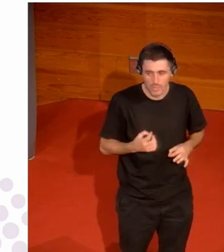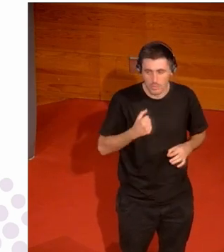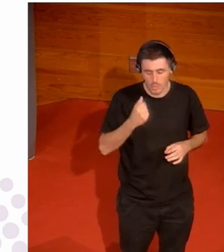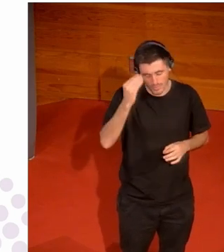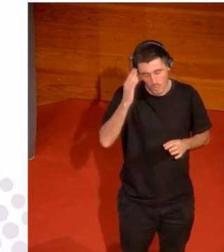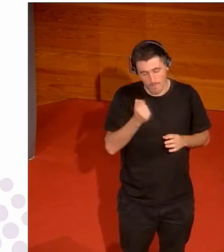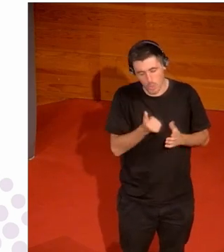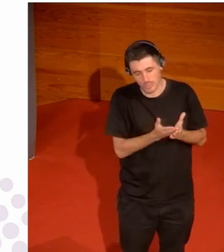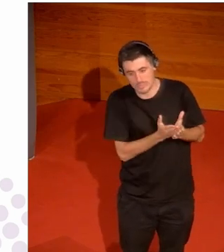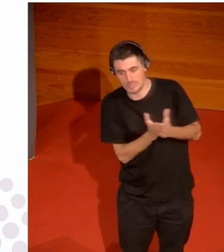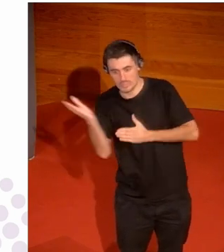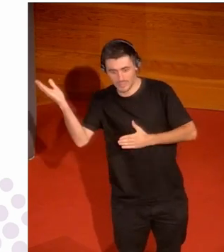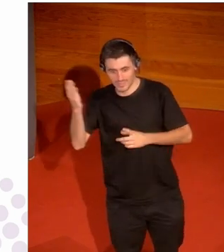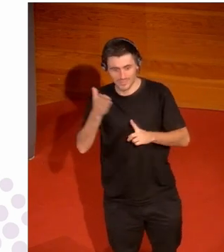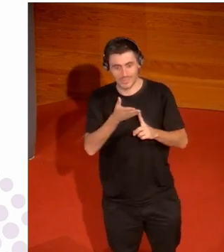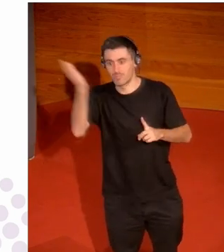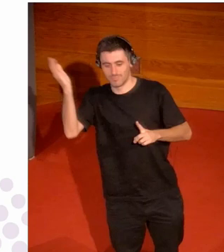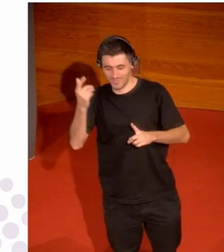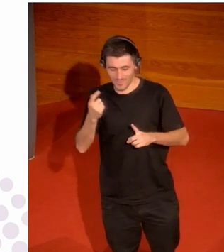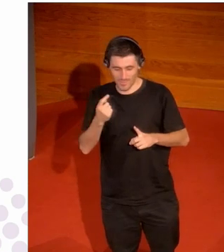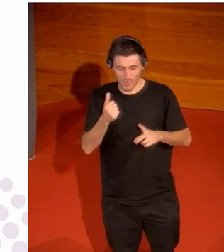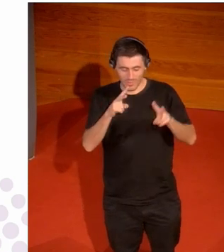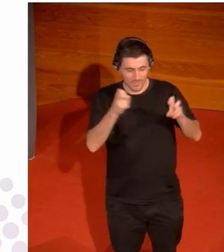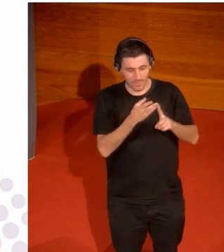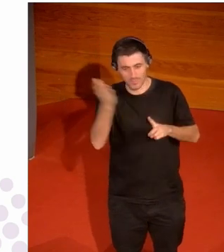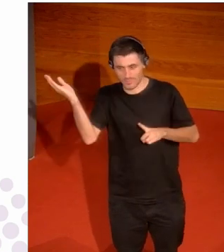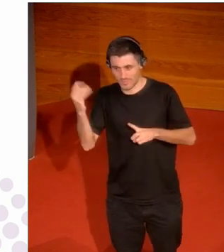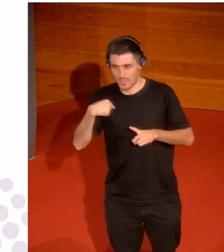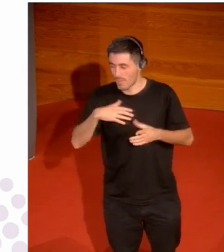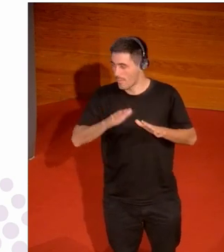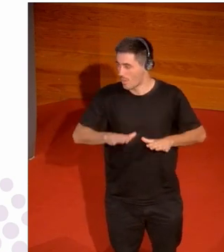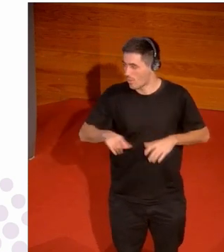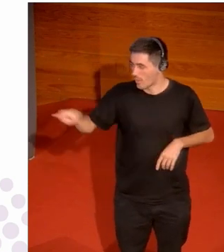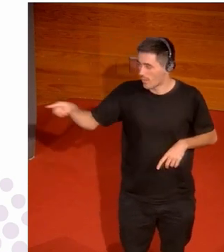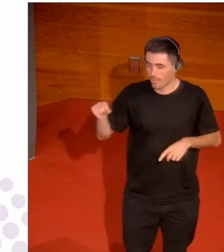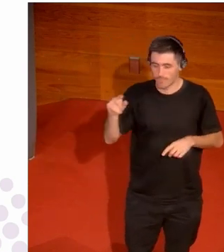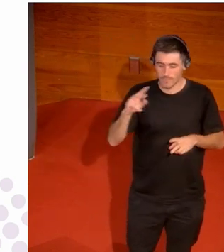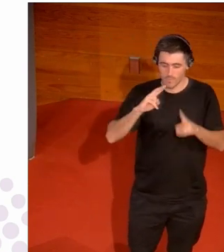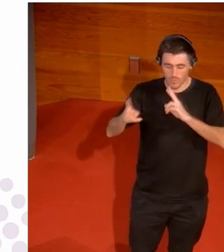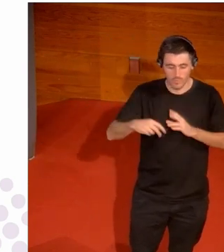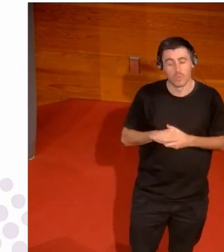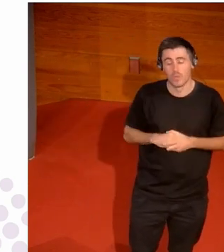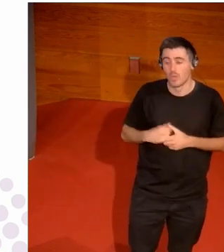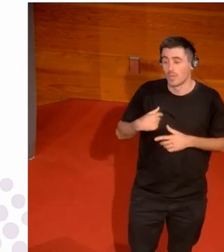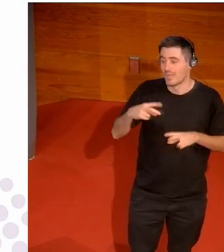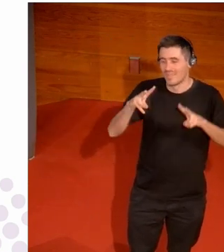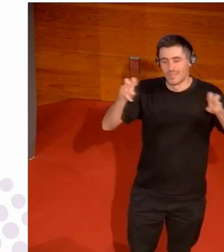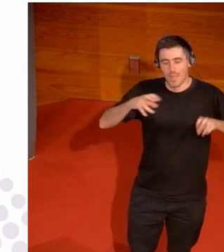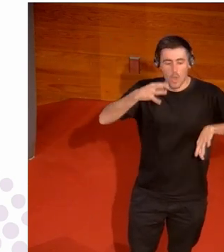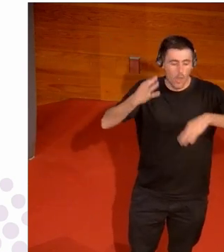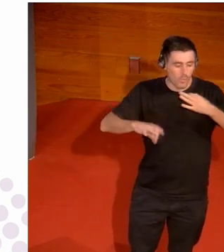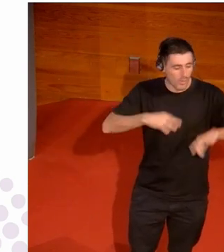estoy yendo un poco del tema del periodismo entonces aquí me quedo y muchísimas gracias mira es que el tema del hormonarse o sea todos todos estos